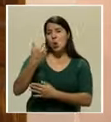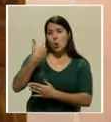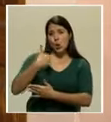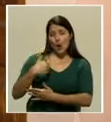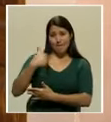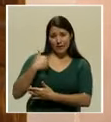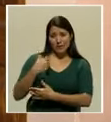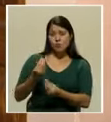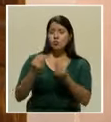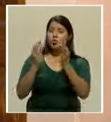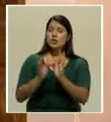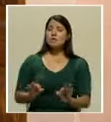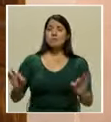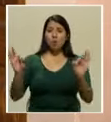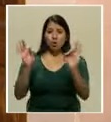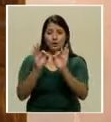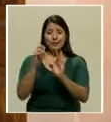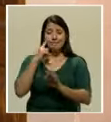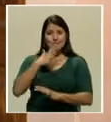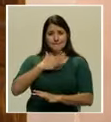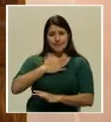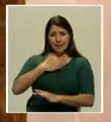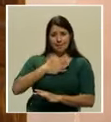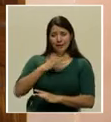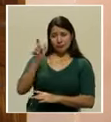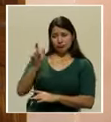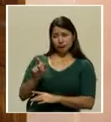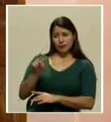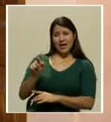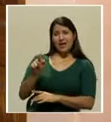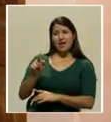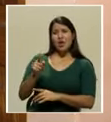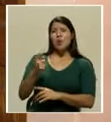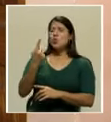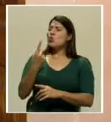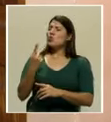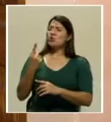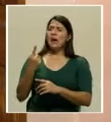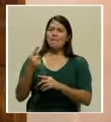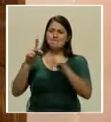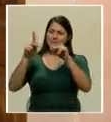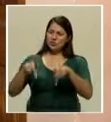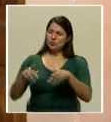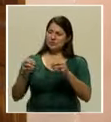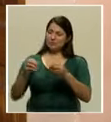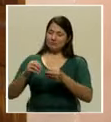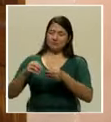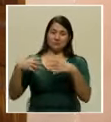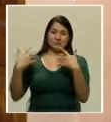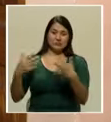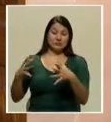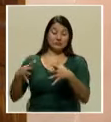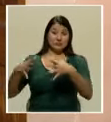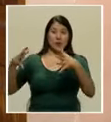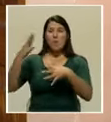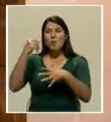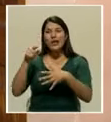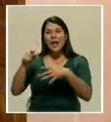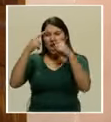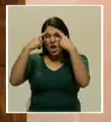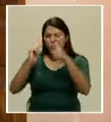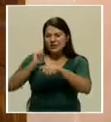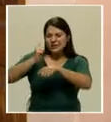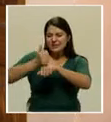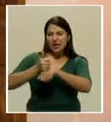importantísimo, para mí uno de los próceres más grandes, porque instauró el